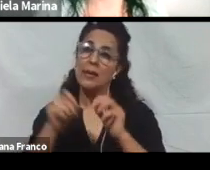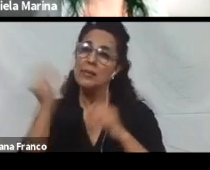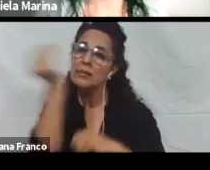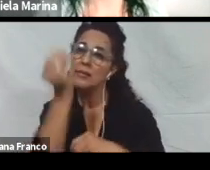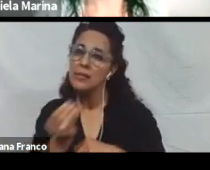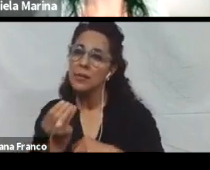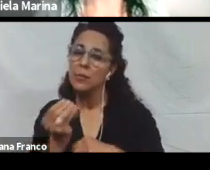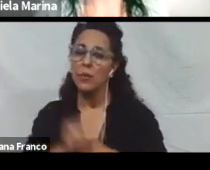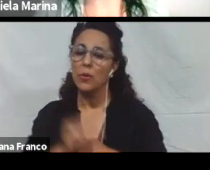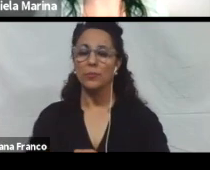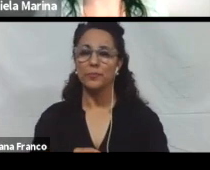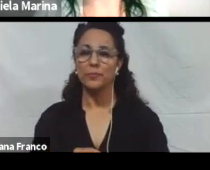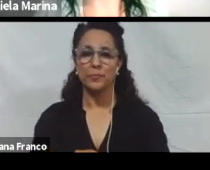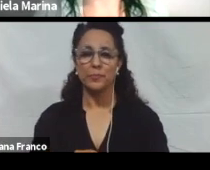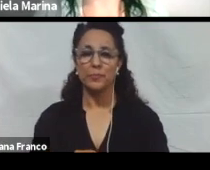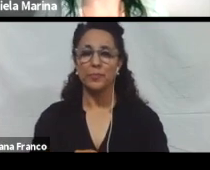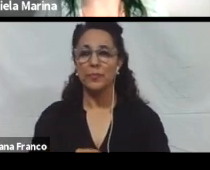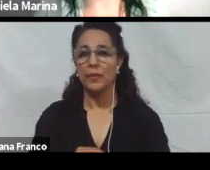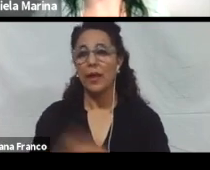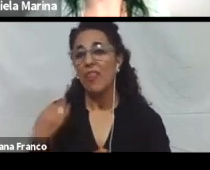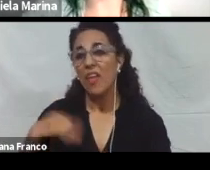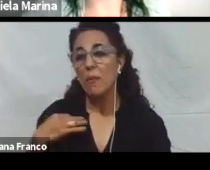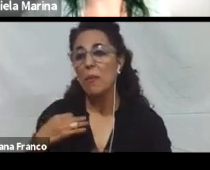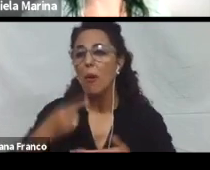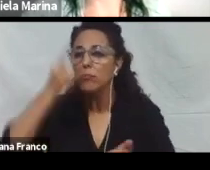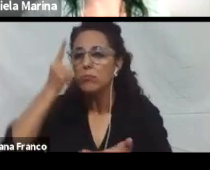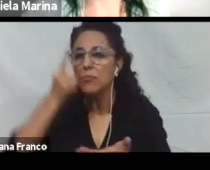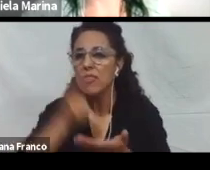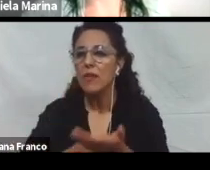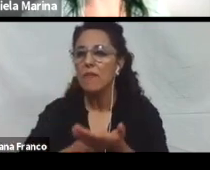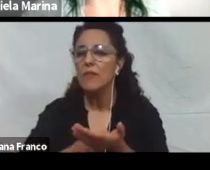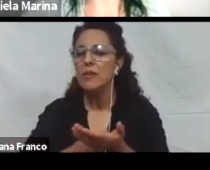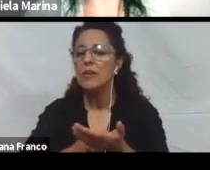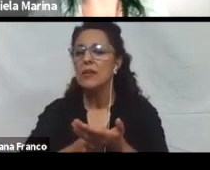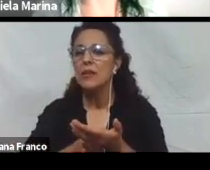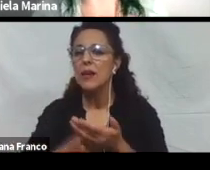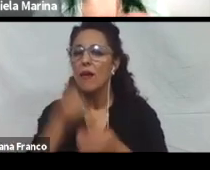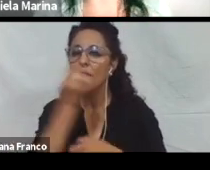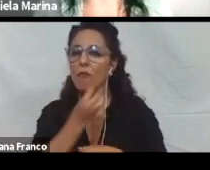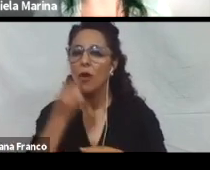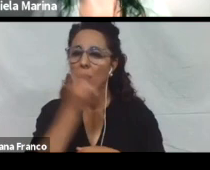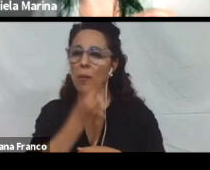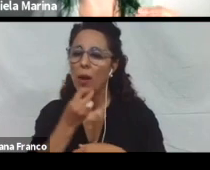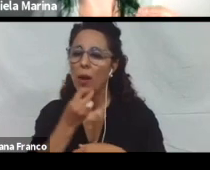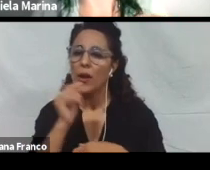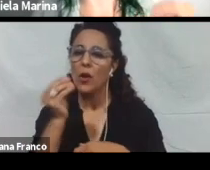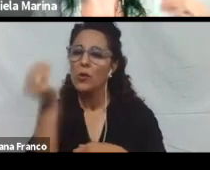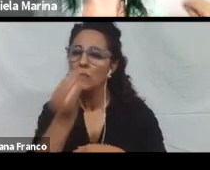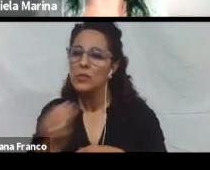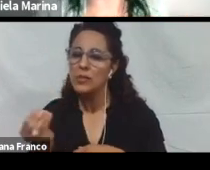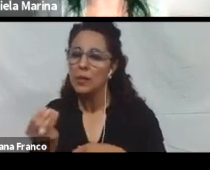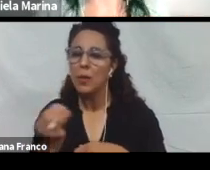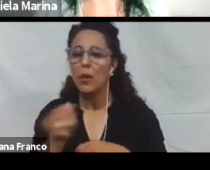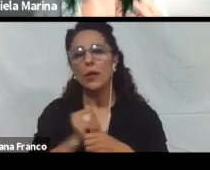debemos definir vocabulario y símbolos. Es decir, utilizar, por ejemplo, descripciones